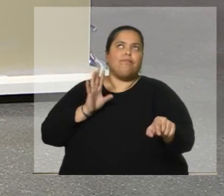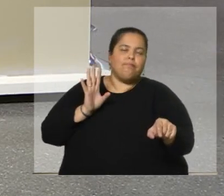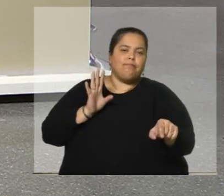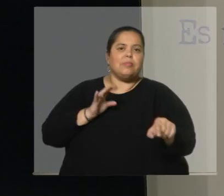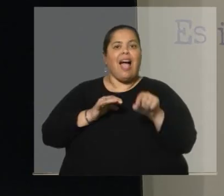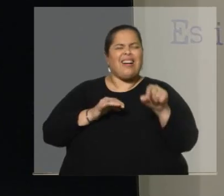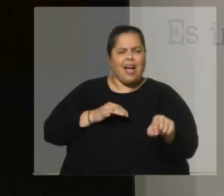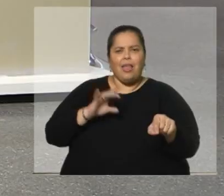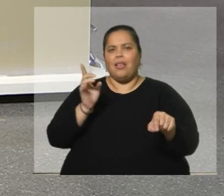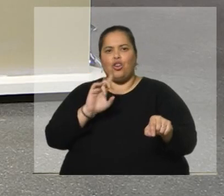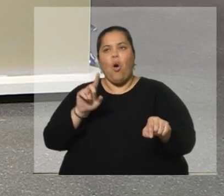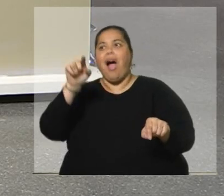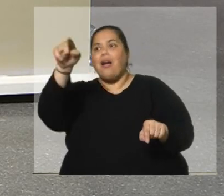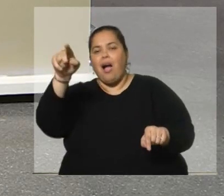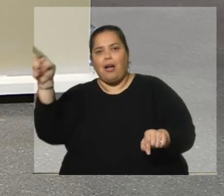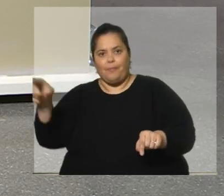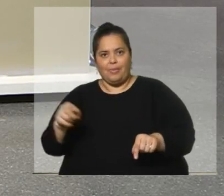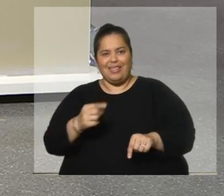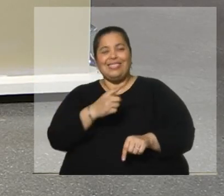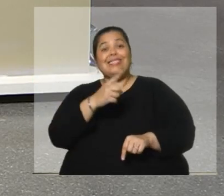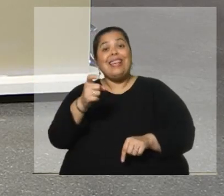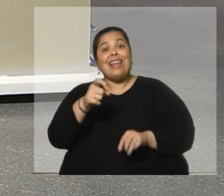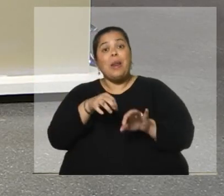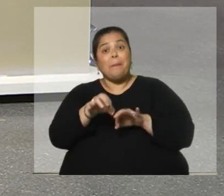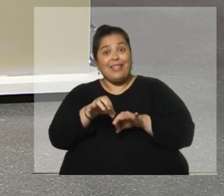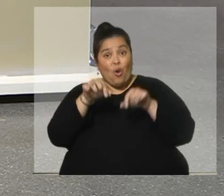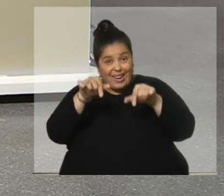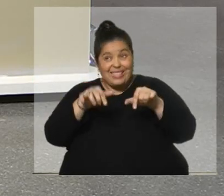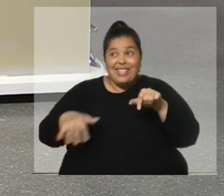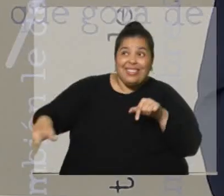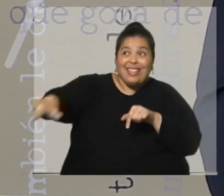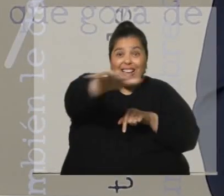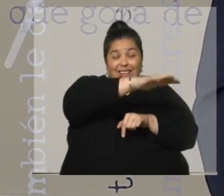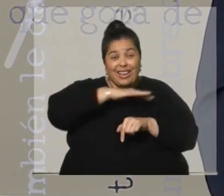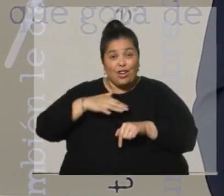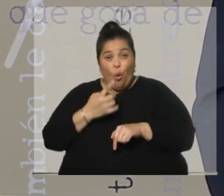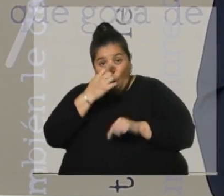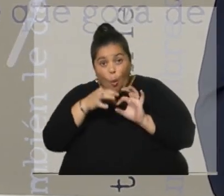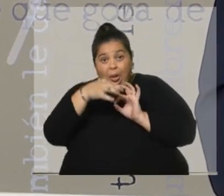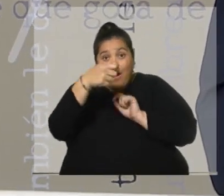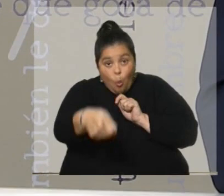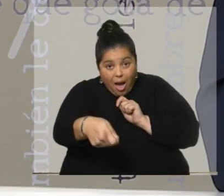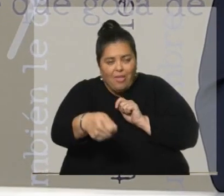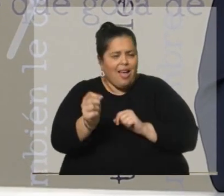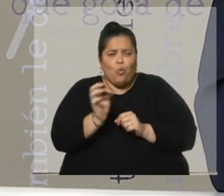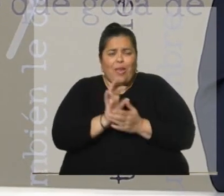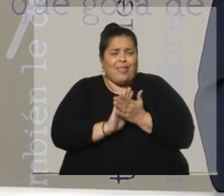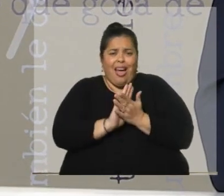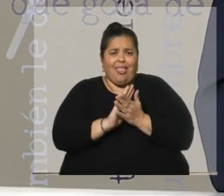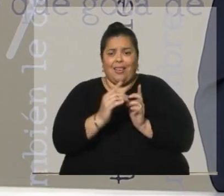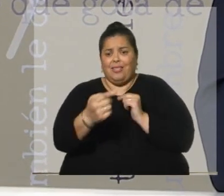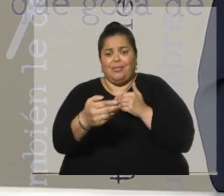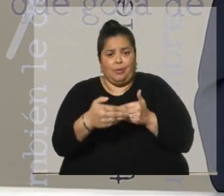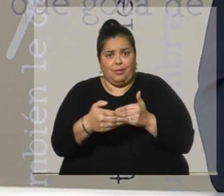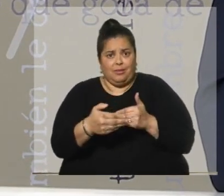era solamente... En ese terreno gigantesco, 100 metros, no es nada. No es nada. Y esto nos indica que, por lo menos, había una